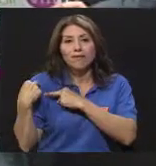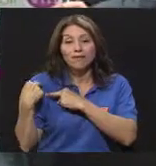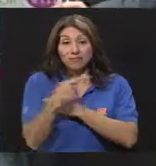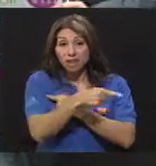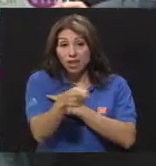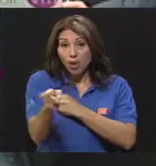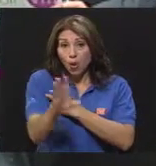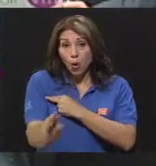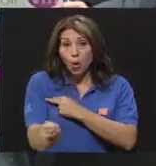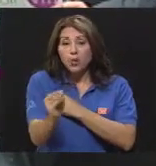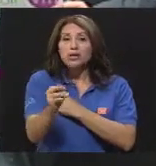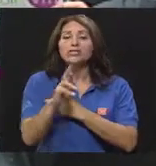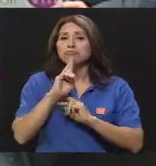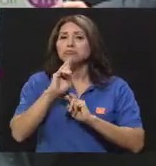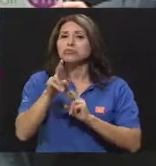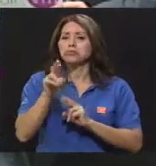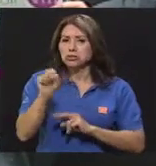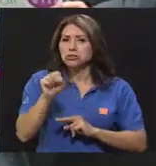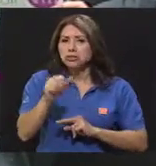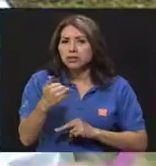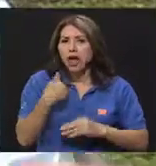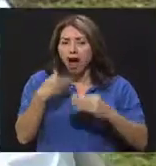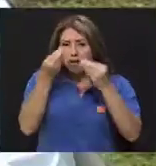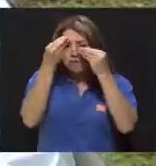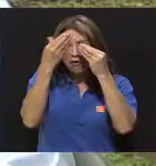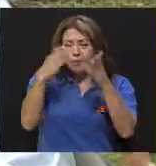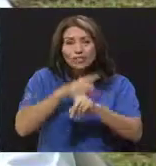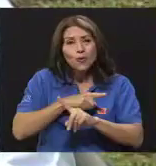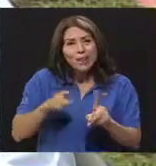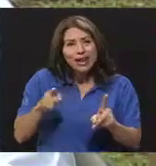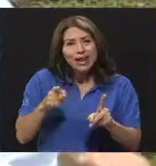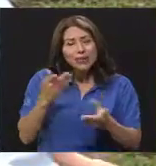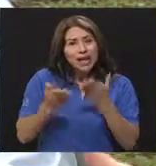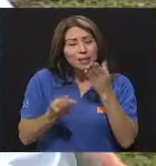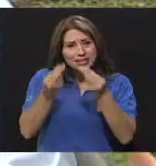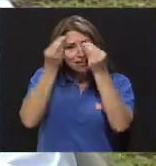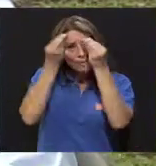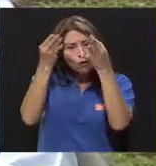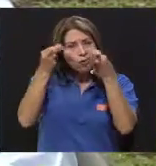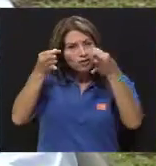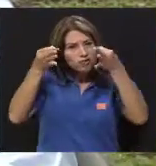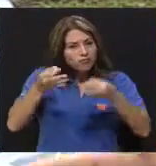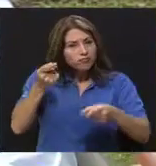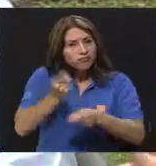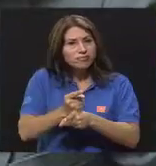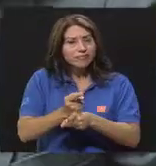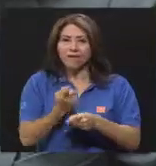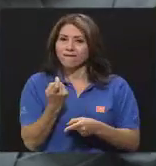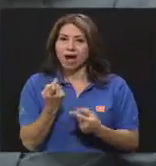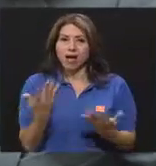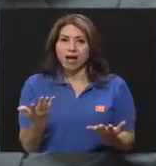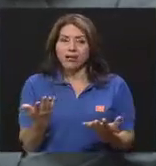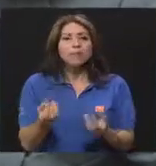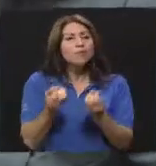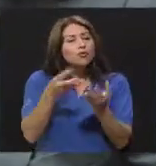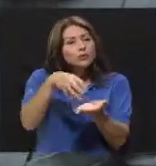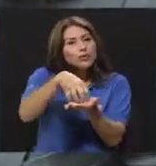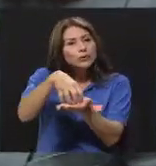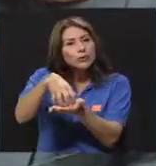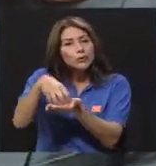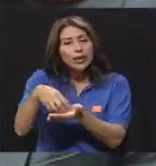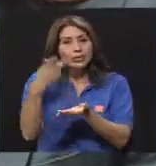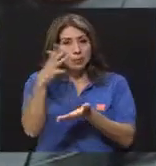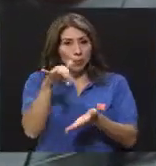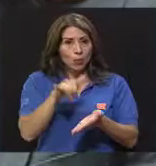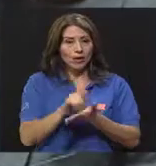encuestas, Pablo, han dicho que sí hay información, pero que tal vez no se está dando una información veraz. Son muchas las dudas y por eso queremos tratar